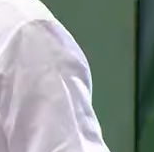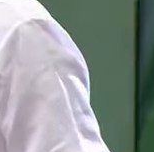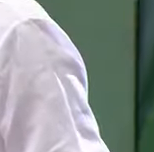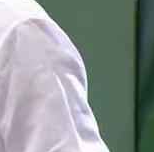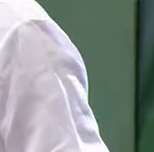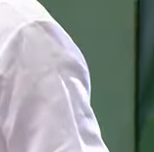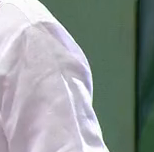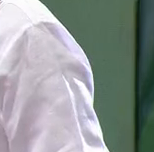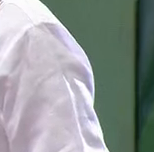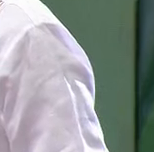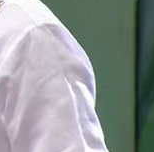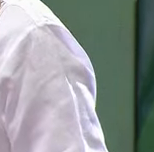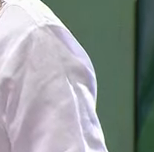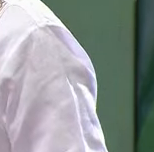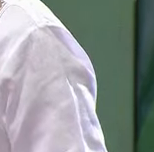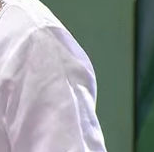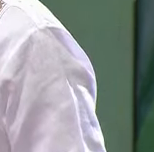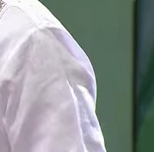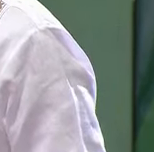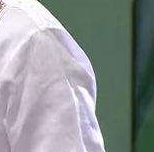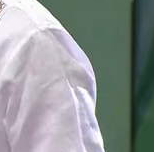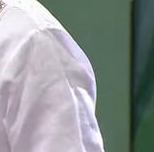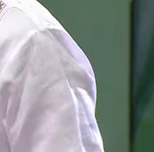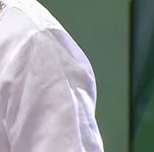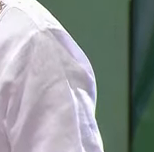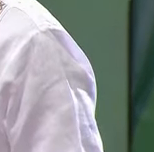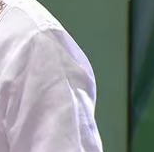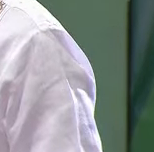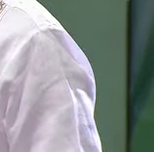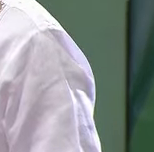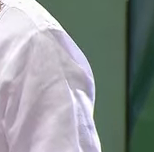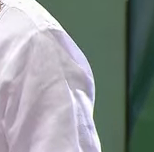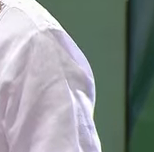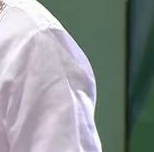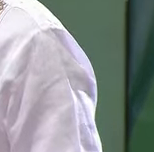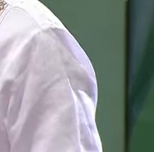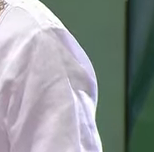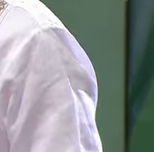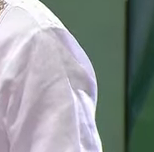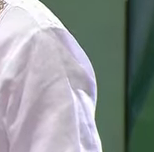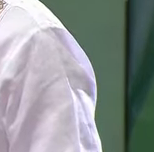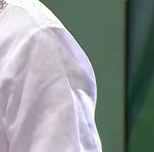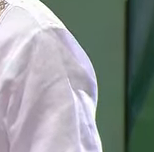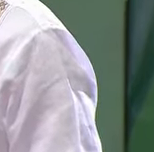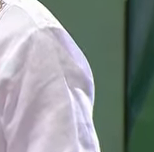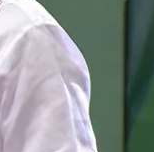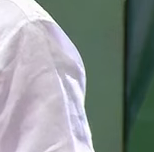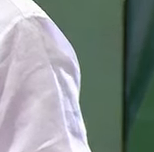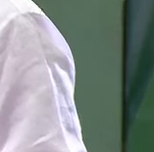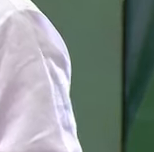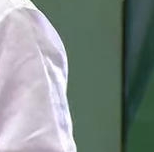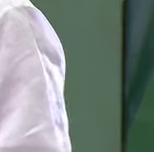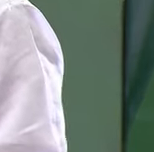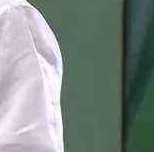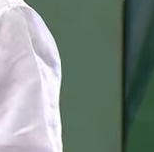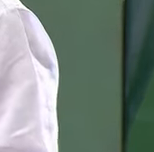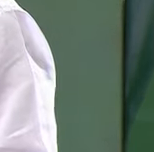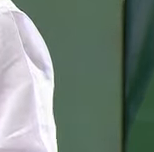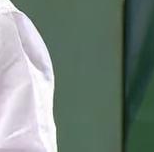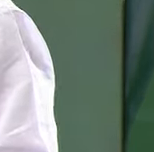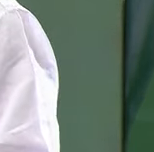Vamos reiterar nuestro apoyo, nuestra solidaridad al pueblo de Jalisco.